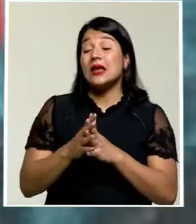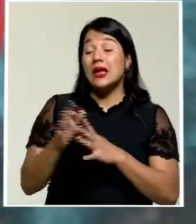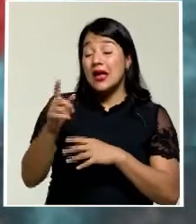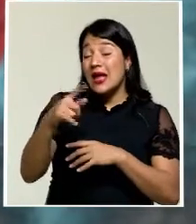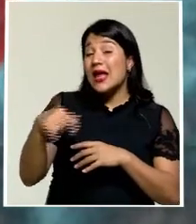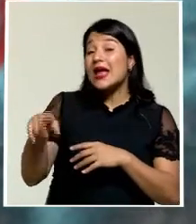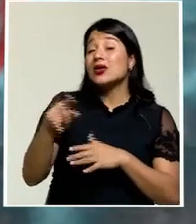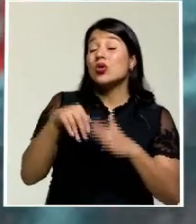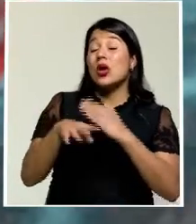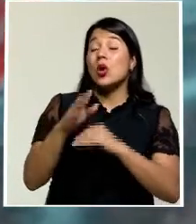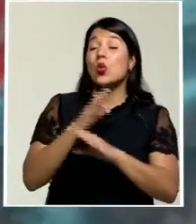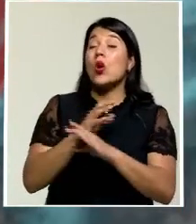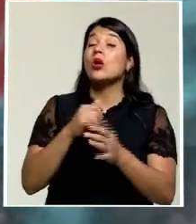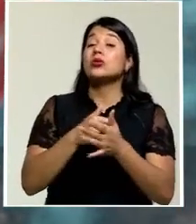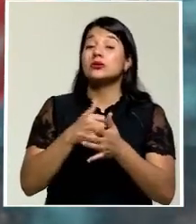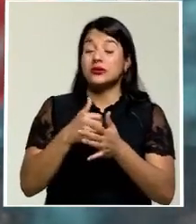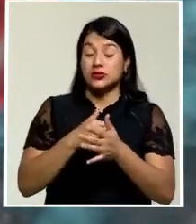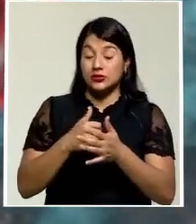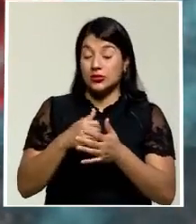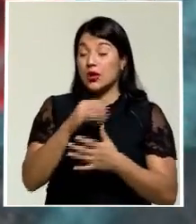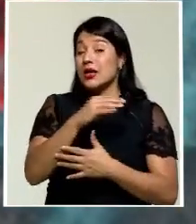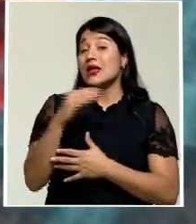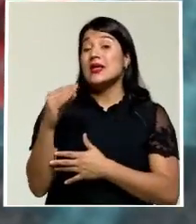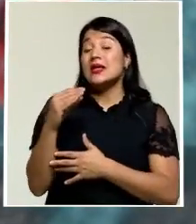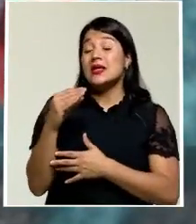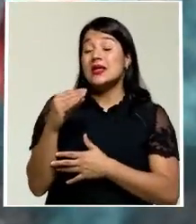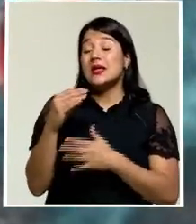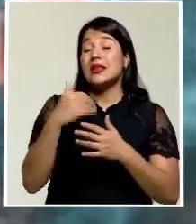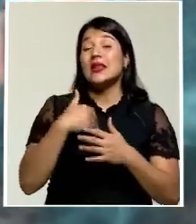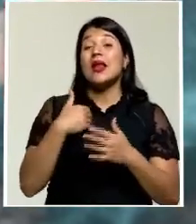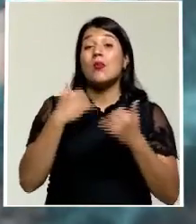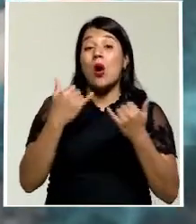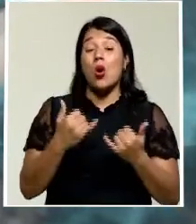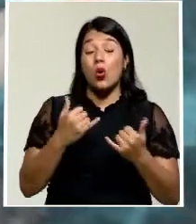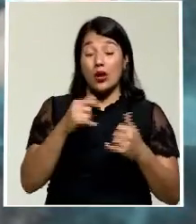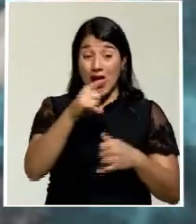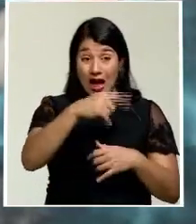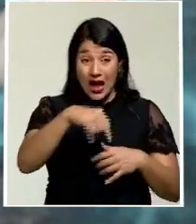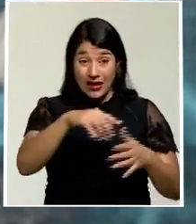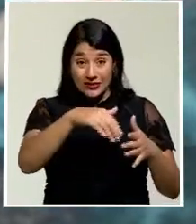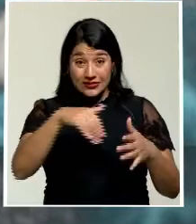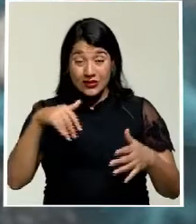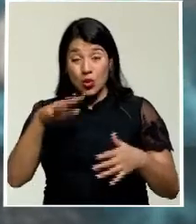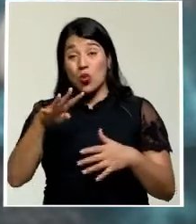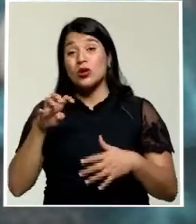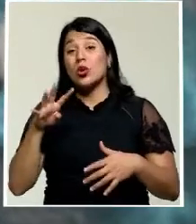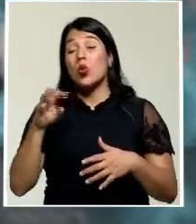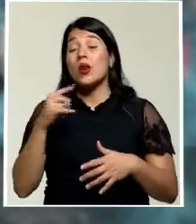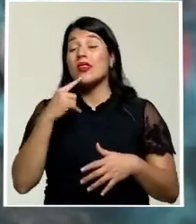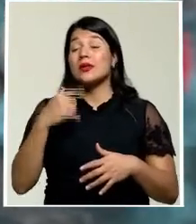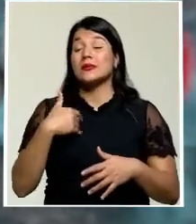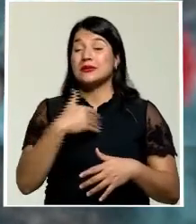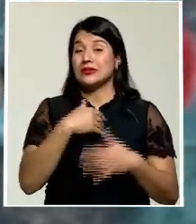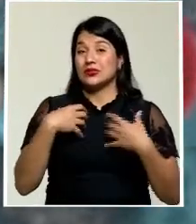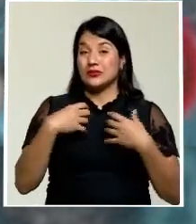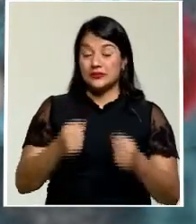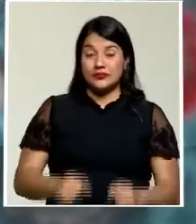de cuidados intensivos. Se reportan 440, esto según el Ministerio de Salud.